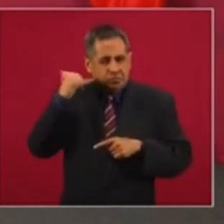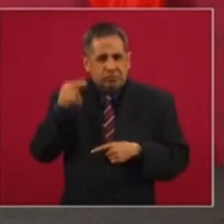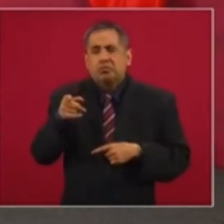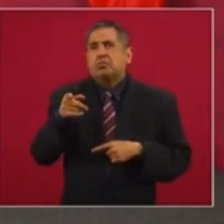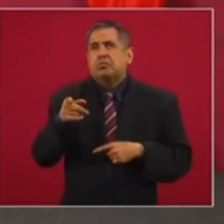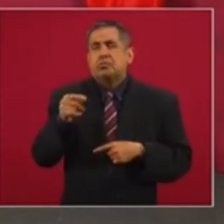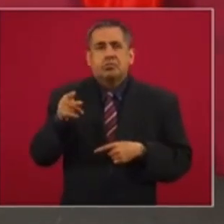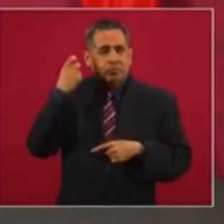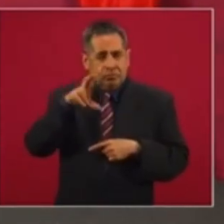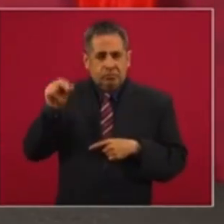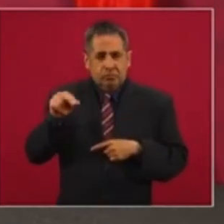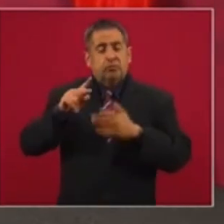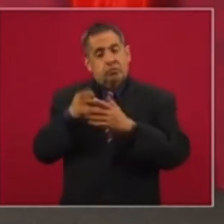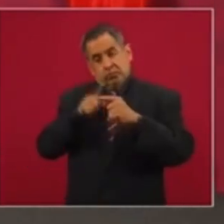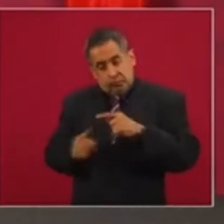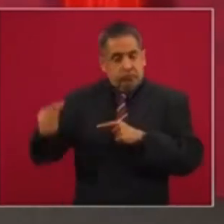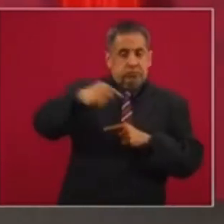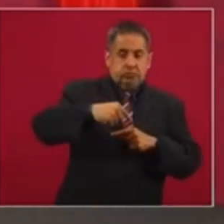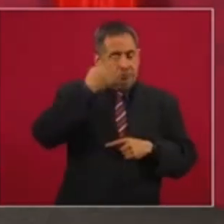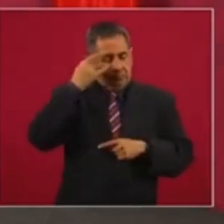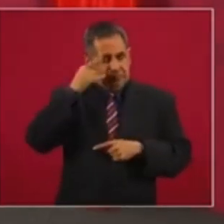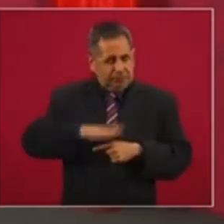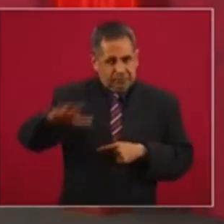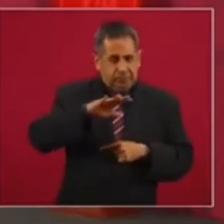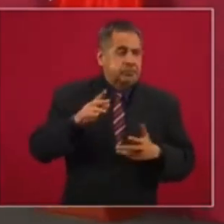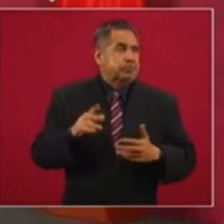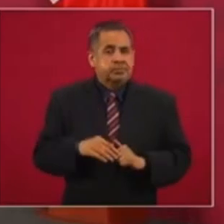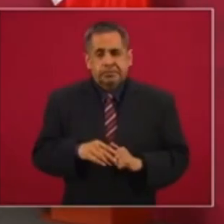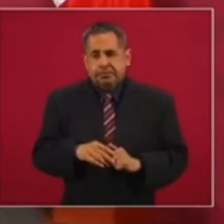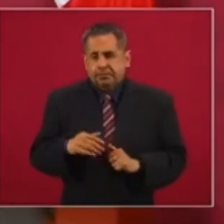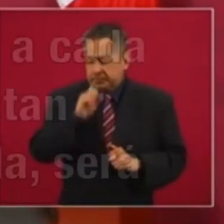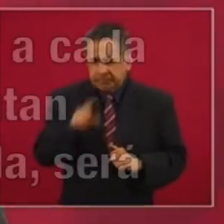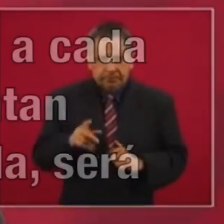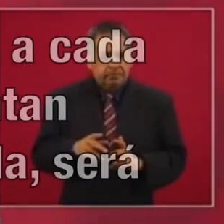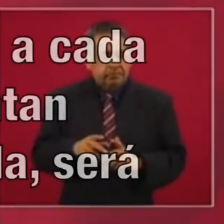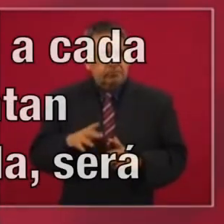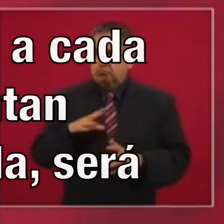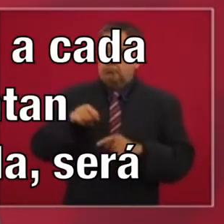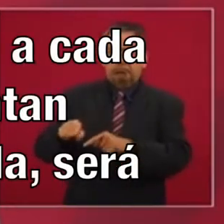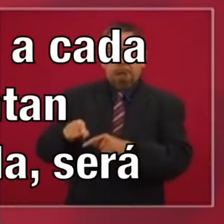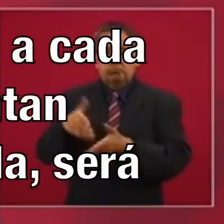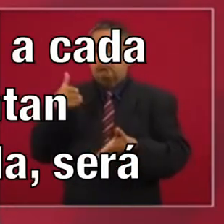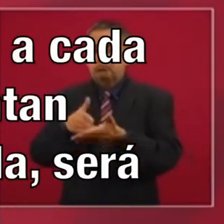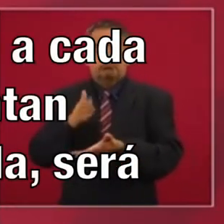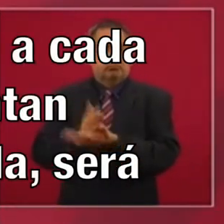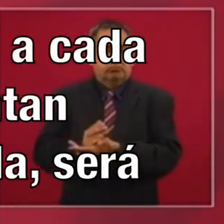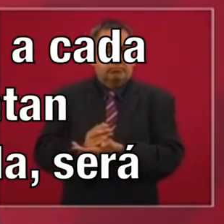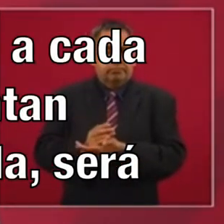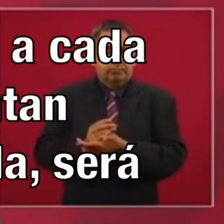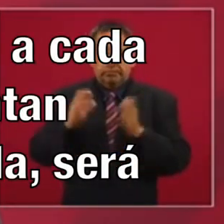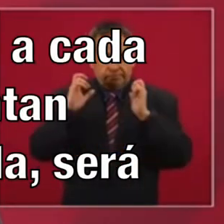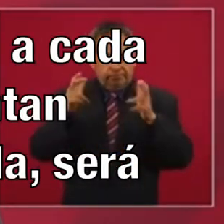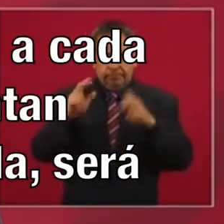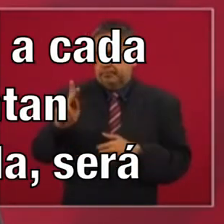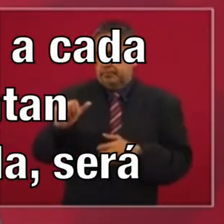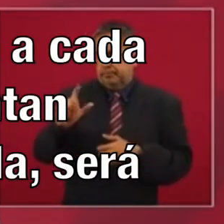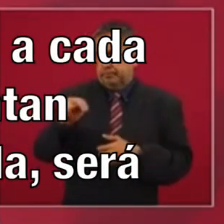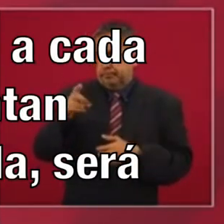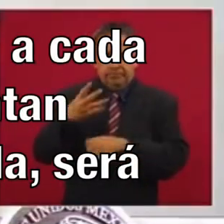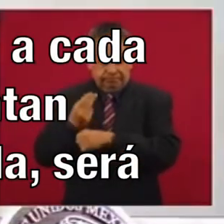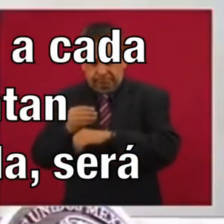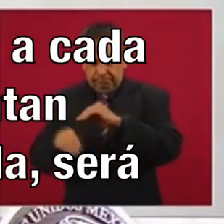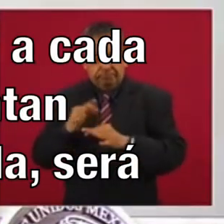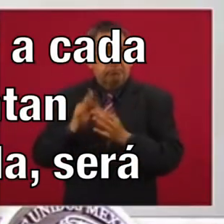Yucatán. Quintana Roo regrese por Campeche y tenga como base Palenque-Chiapas. Entonces, ya está